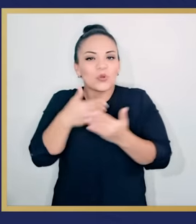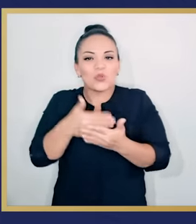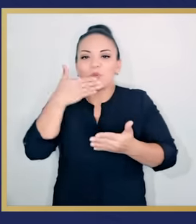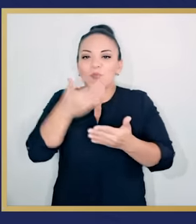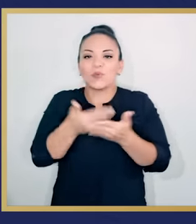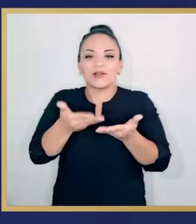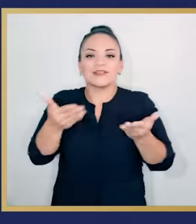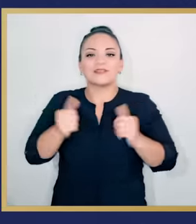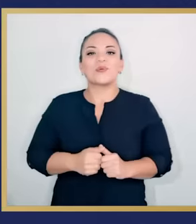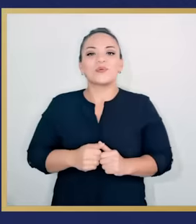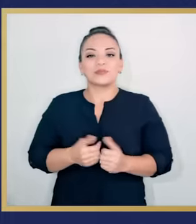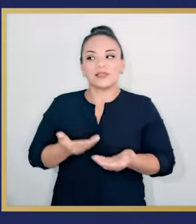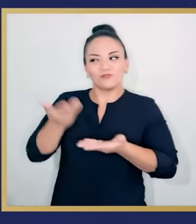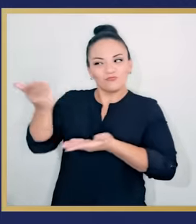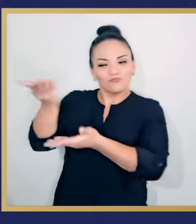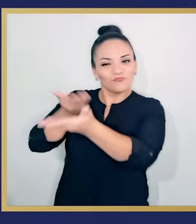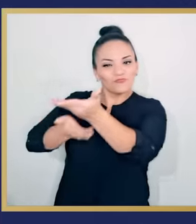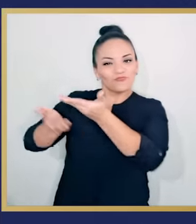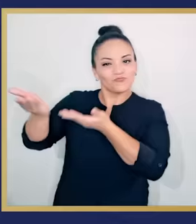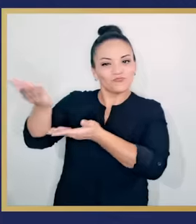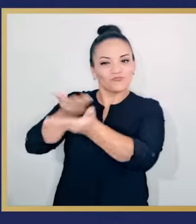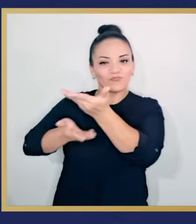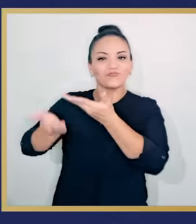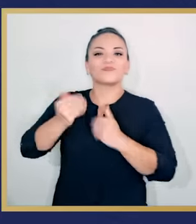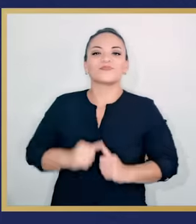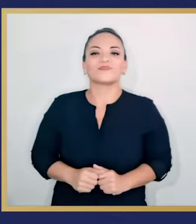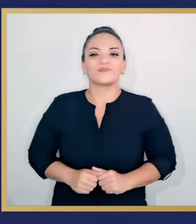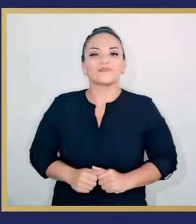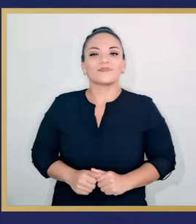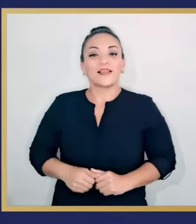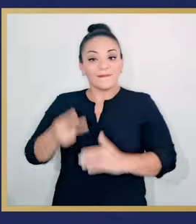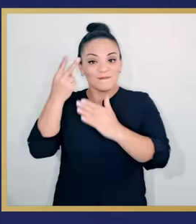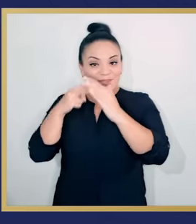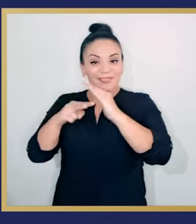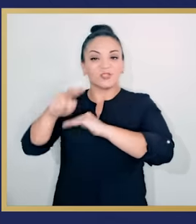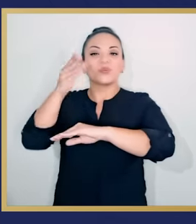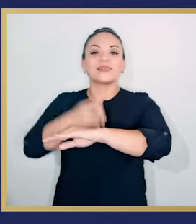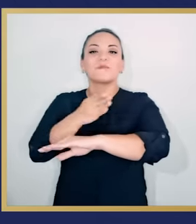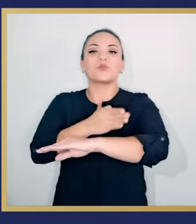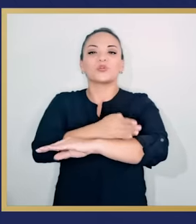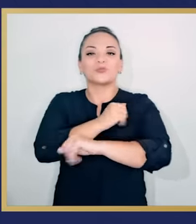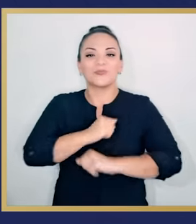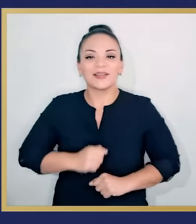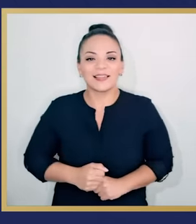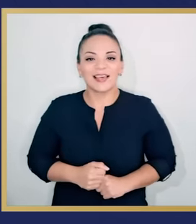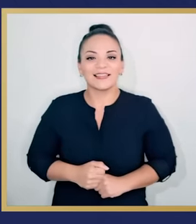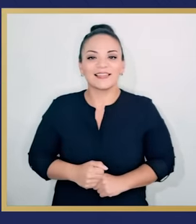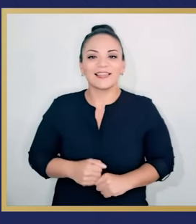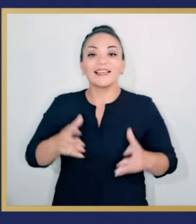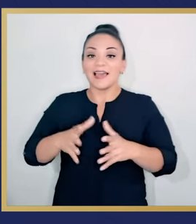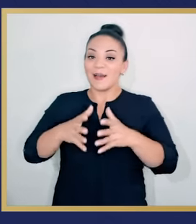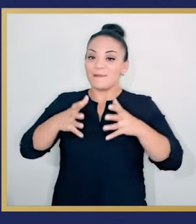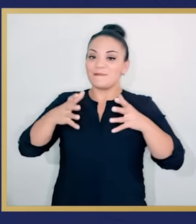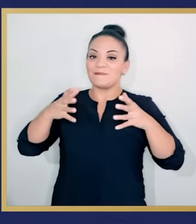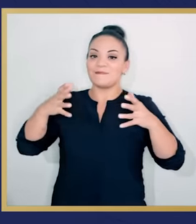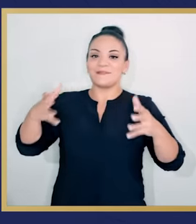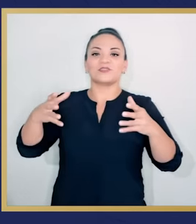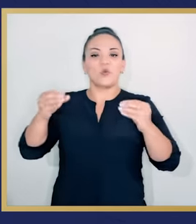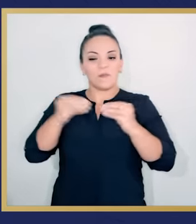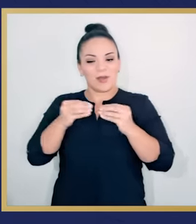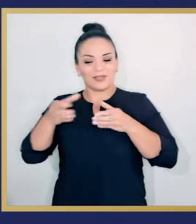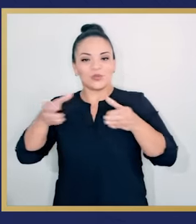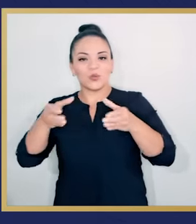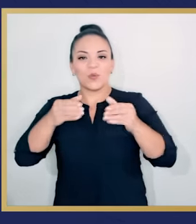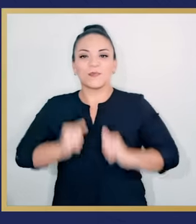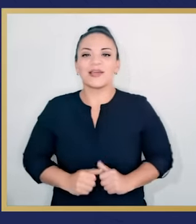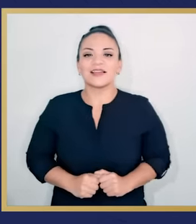todo lo bueno que podemos ofrecernos mutuamente. Con esa visión de prosperidad y ampliación